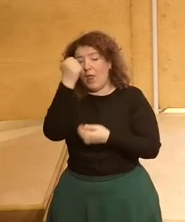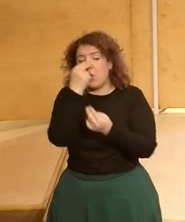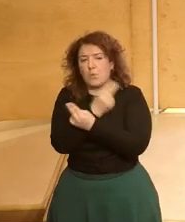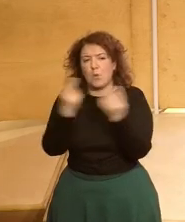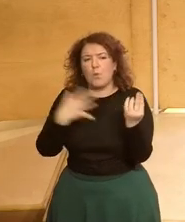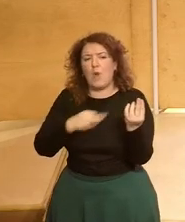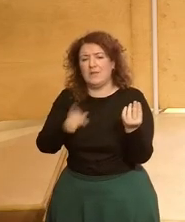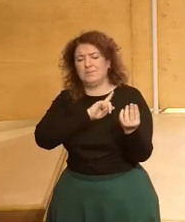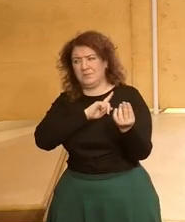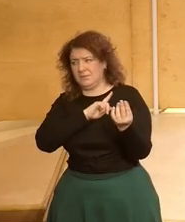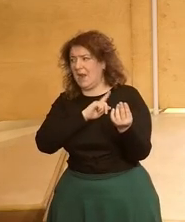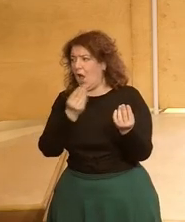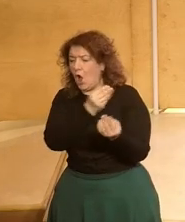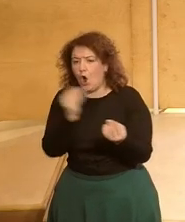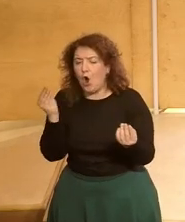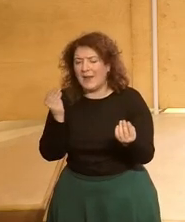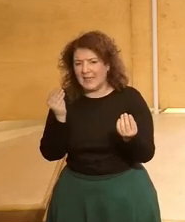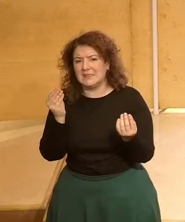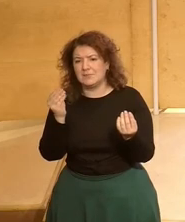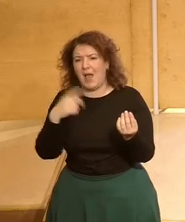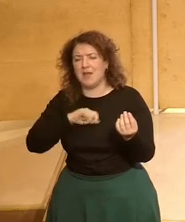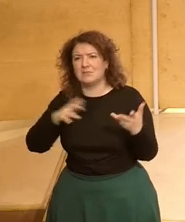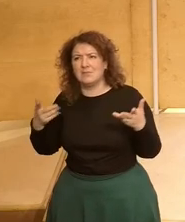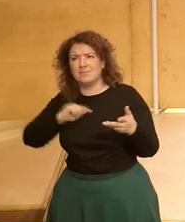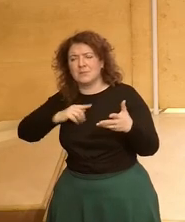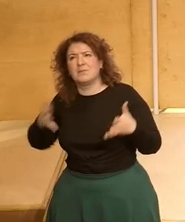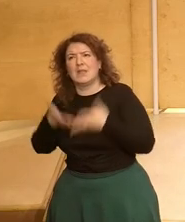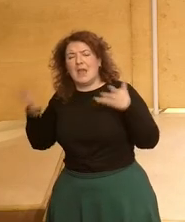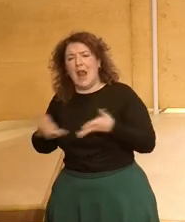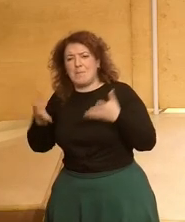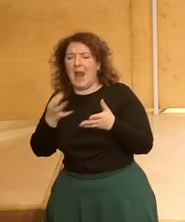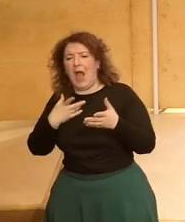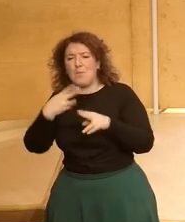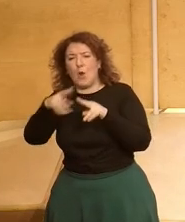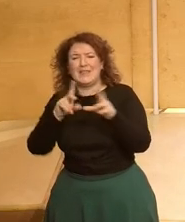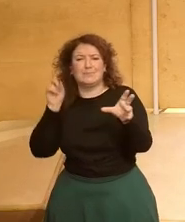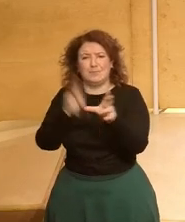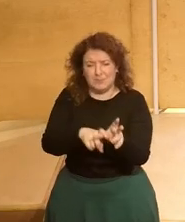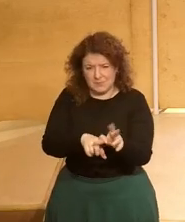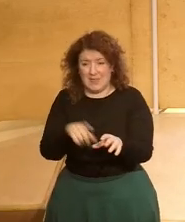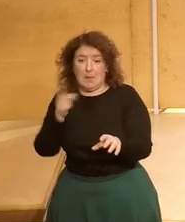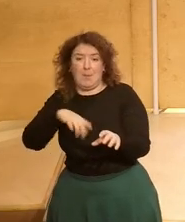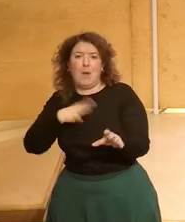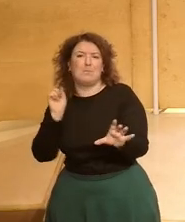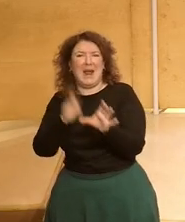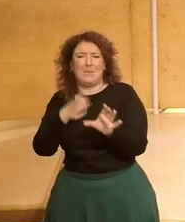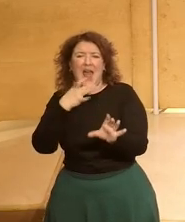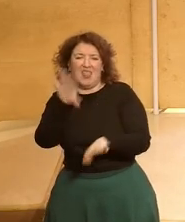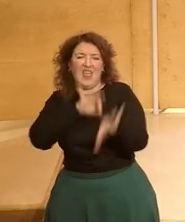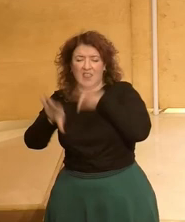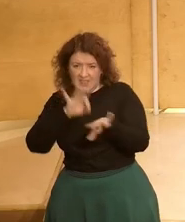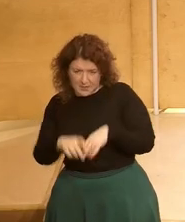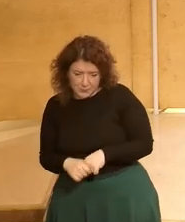para que los jóvenes también estemos más estimulados para acercarnos a la política al poder de decisión de la política gracias